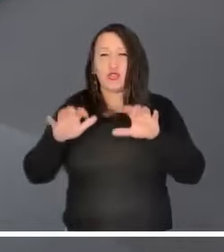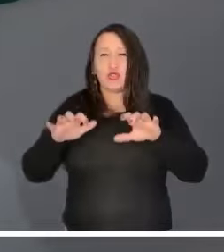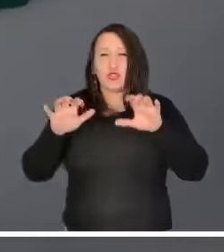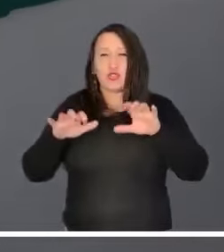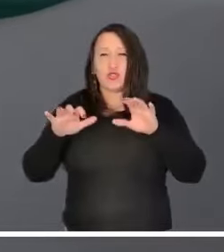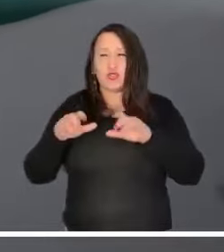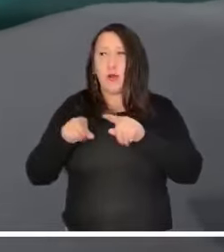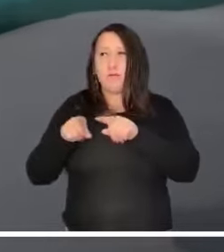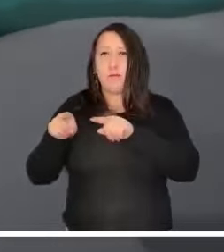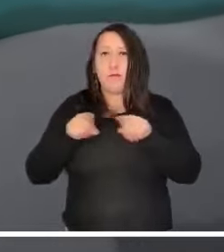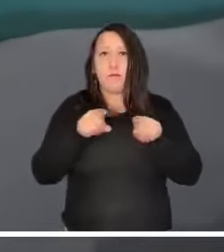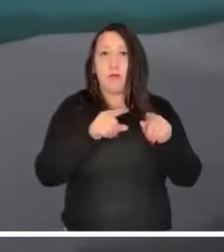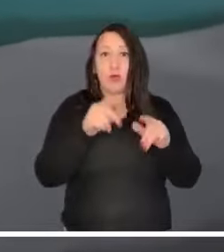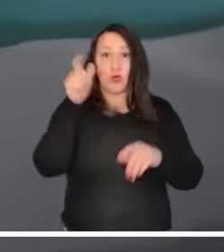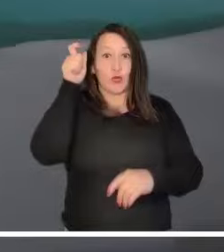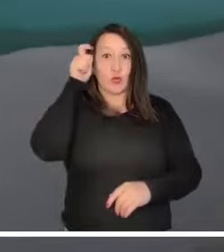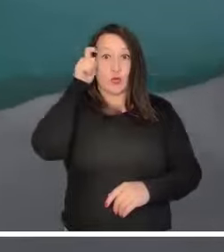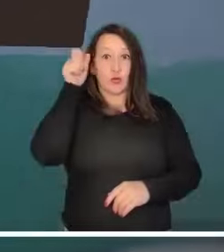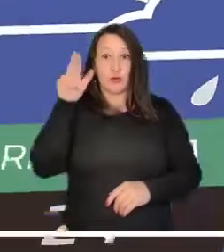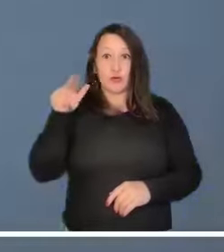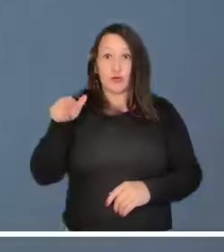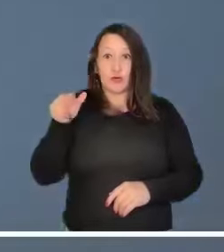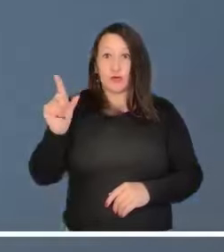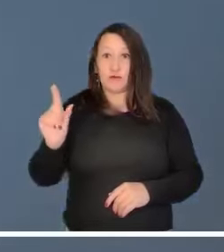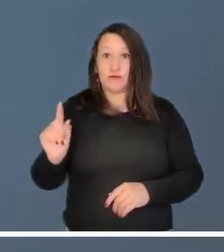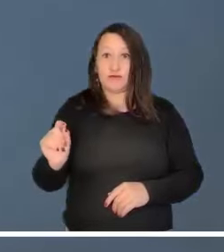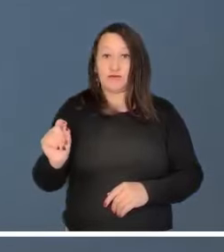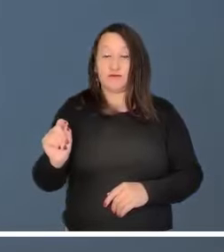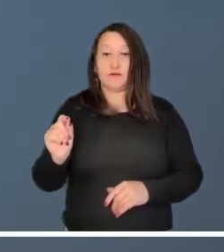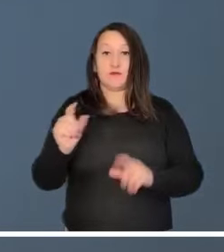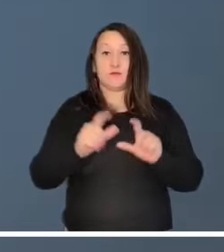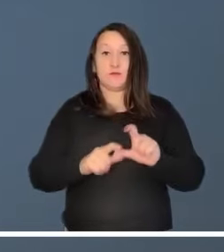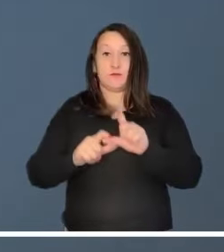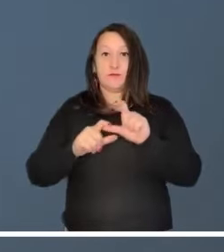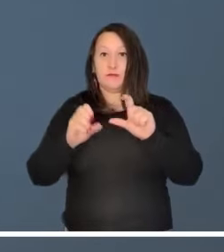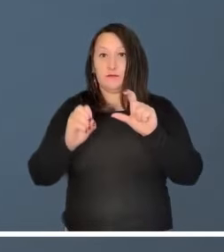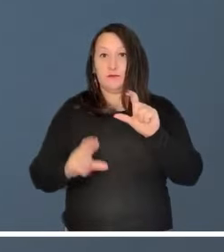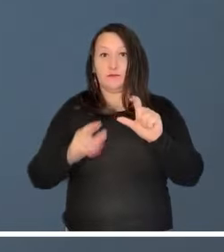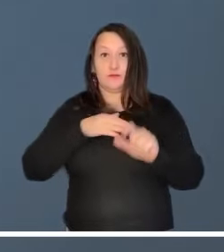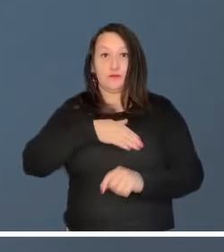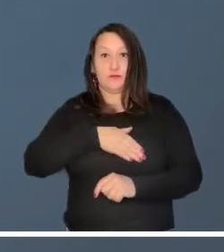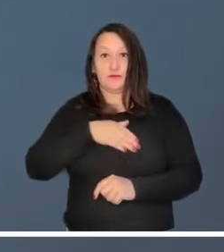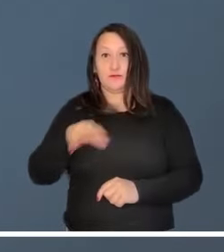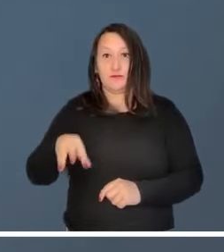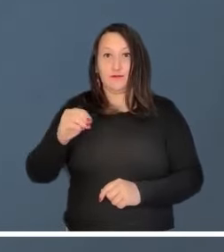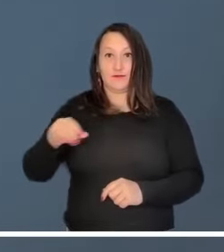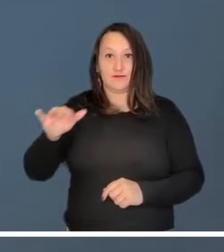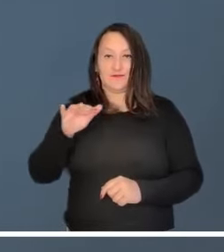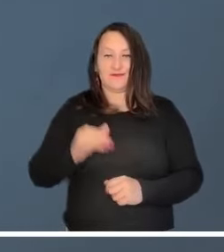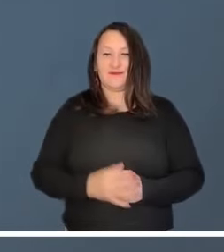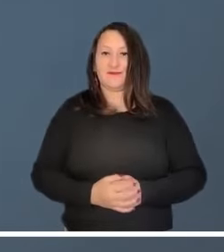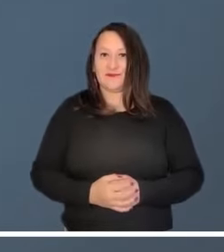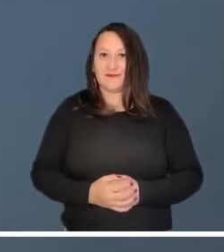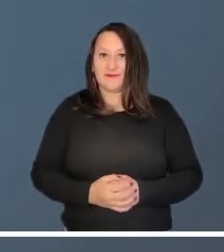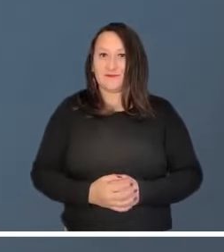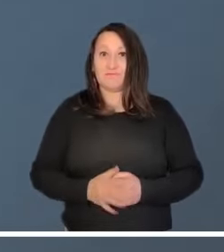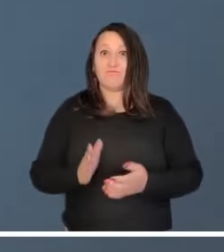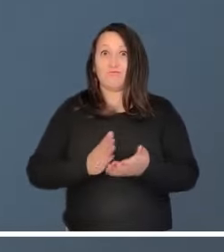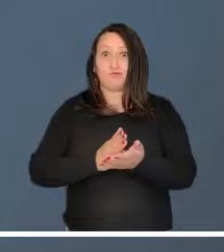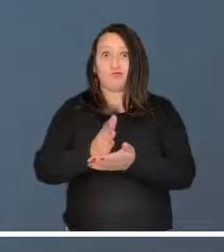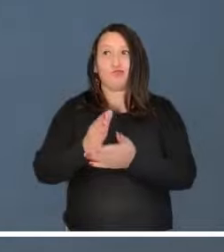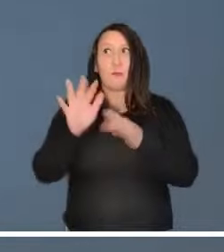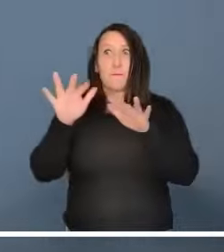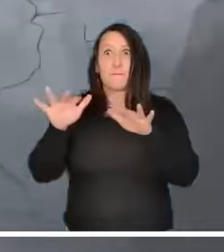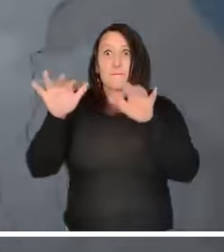Cesar y el sur de La Guajira, Bolívar y Magdalena. Aunque se espera que persista el tiempo seco en el archipiélago,